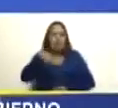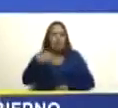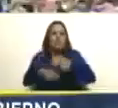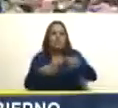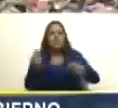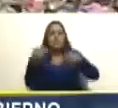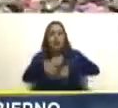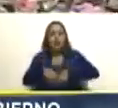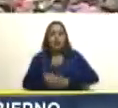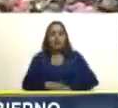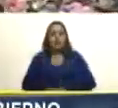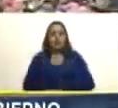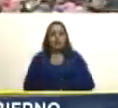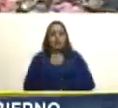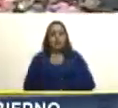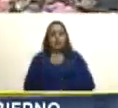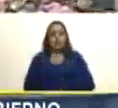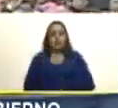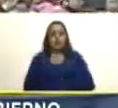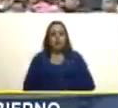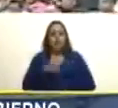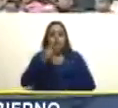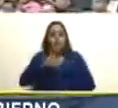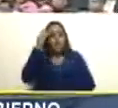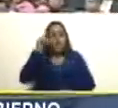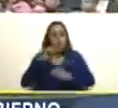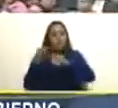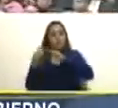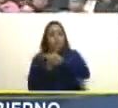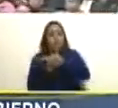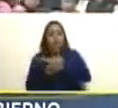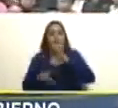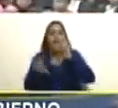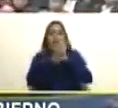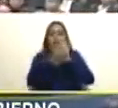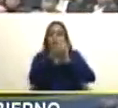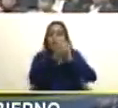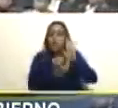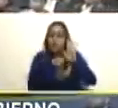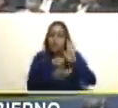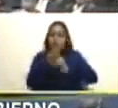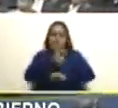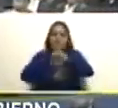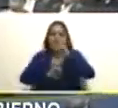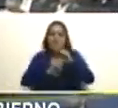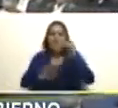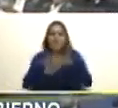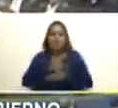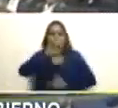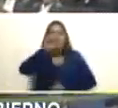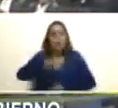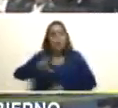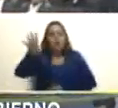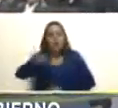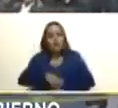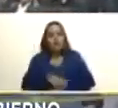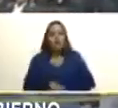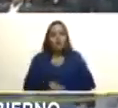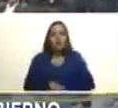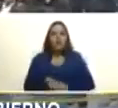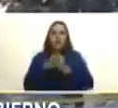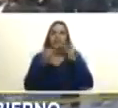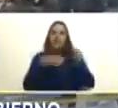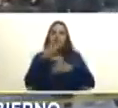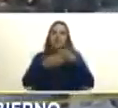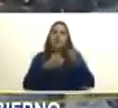y más debe saberlo Guyana ley orgánica para la defensa de la Guayana es escriba todo hecho en